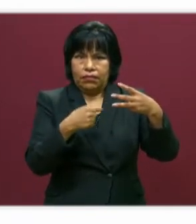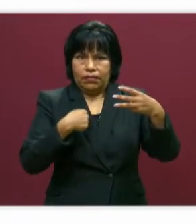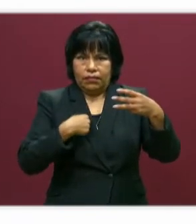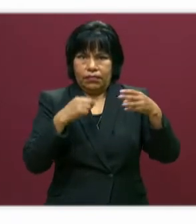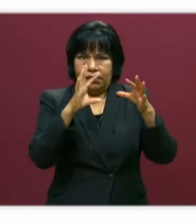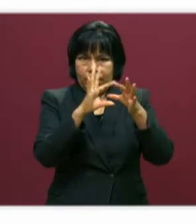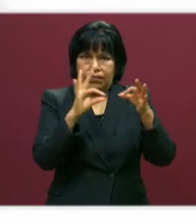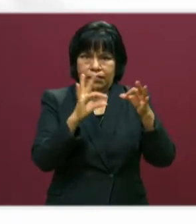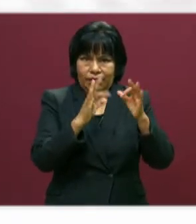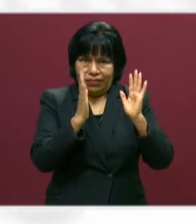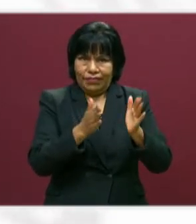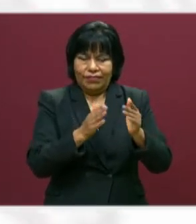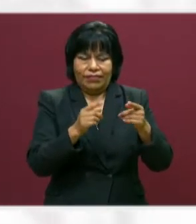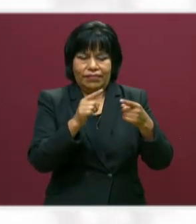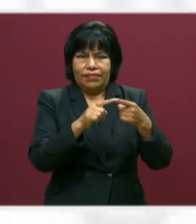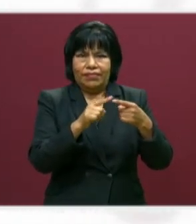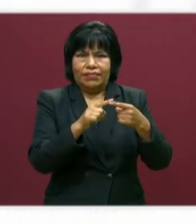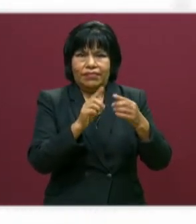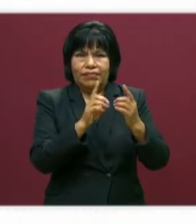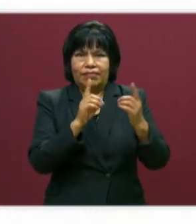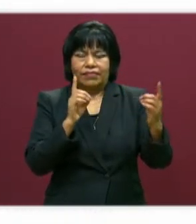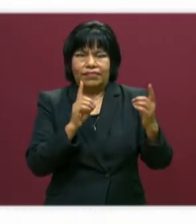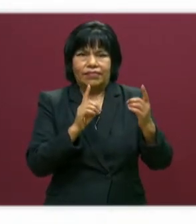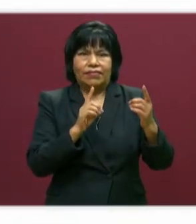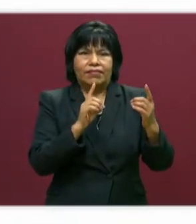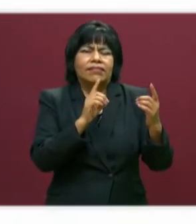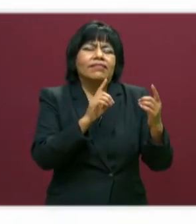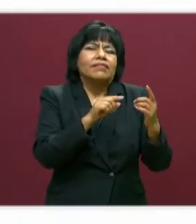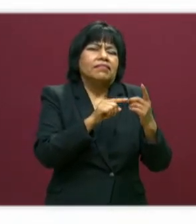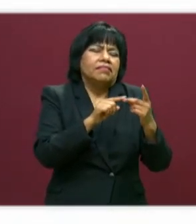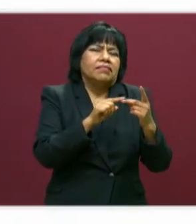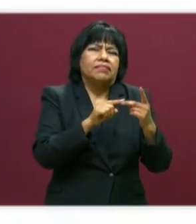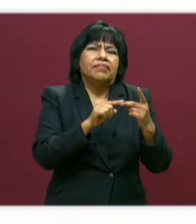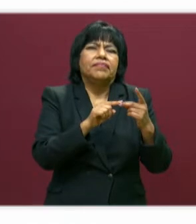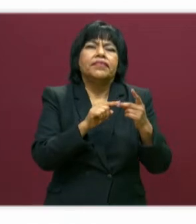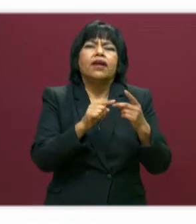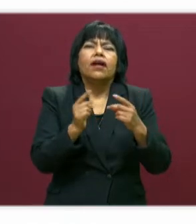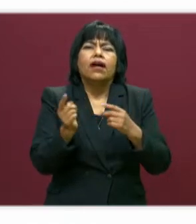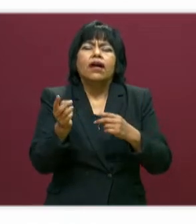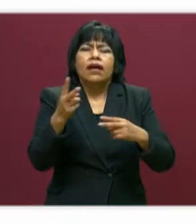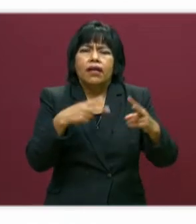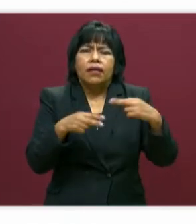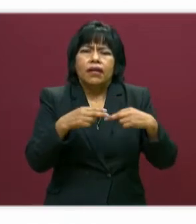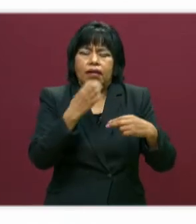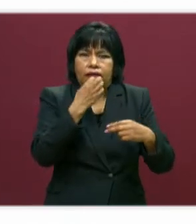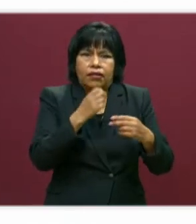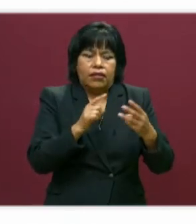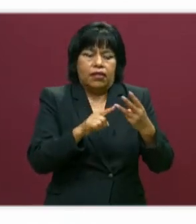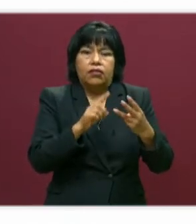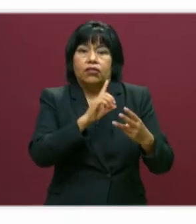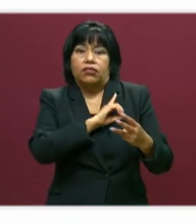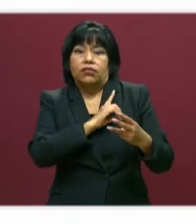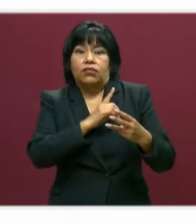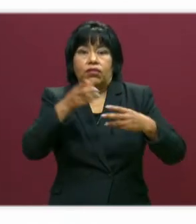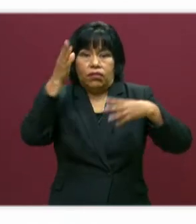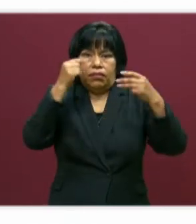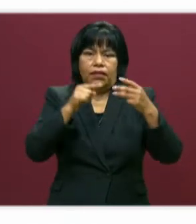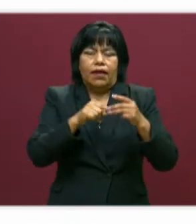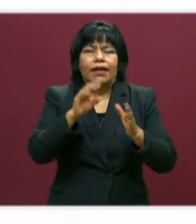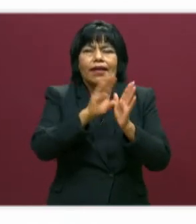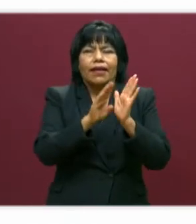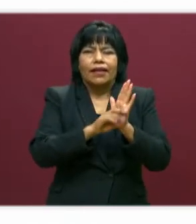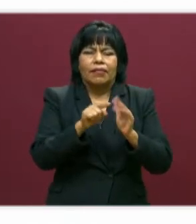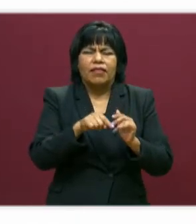comentando. A distancia, presencial y autonomía. Entonces, mira, ahí hay un ejemplo muy sencillito.